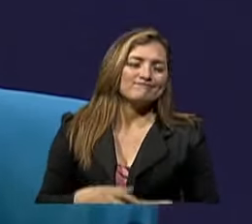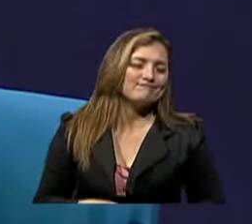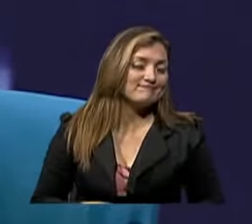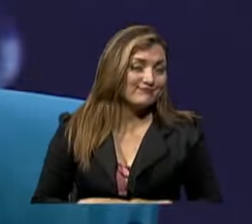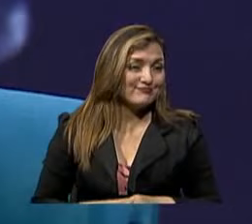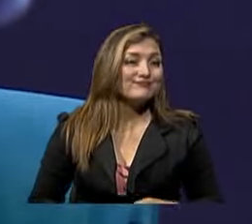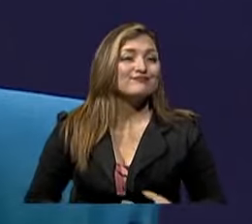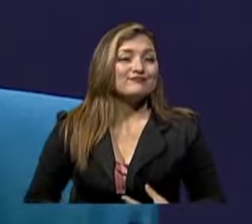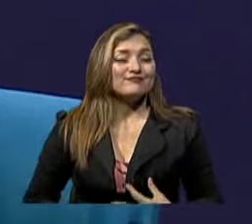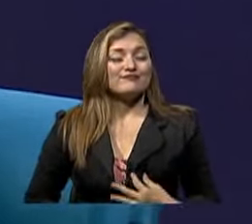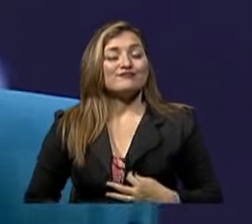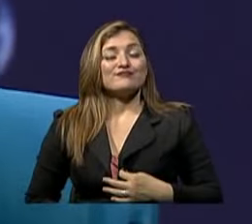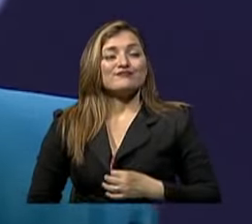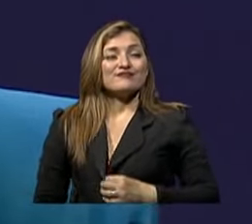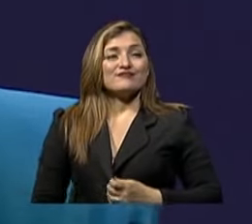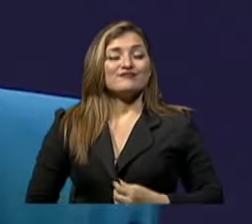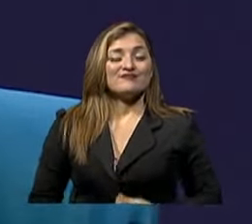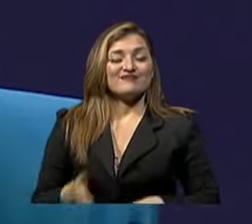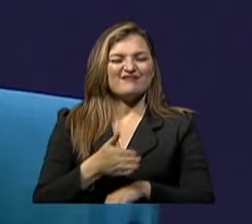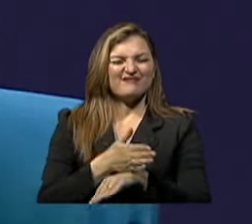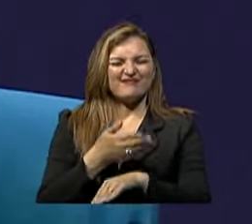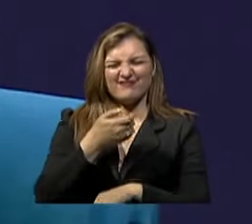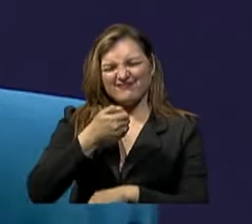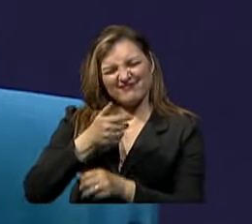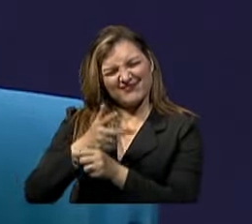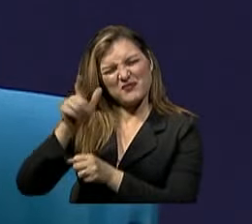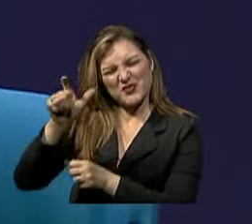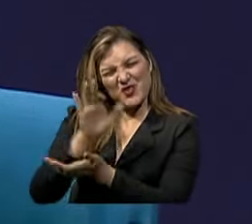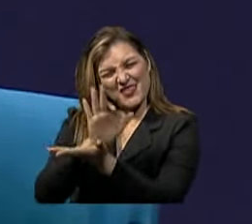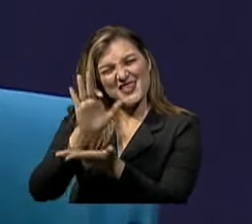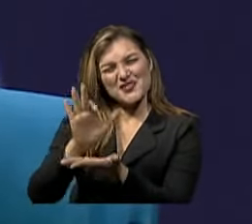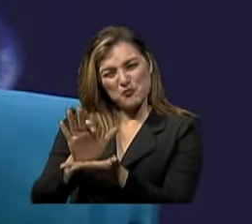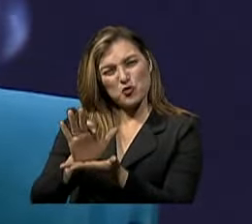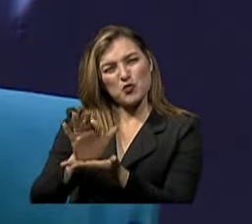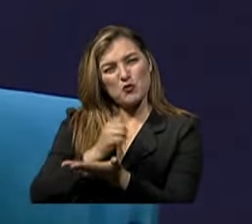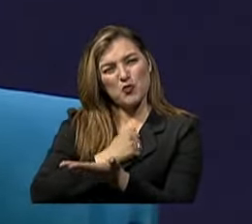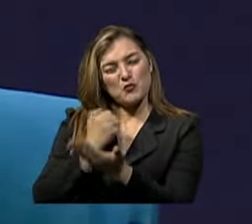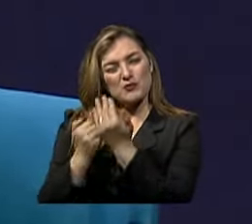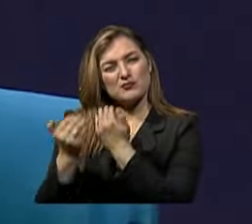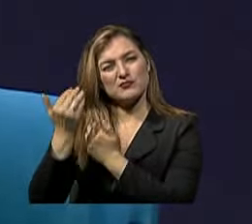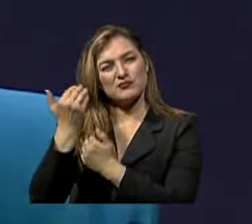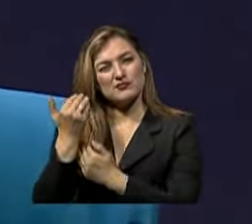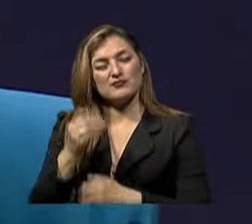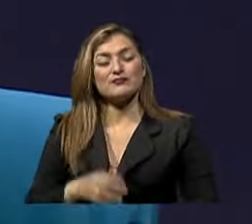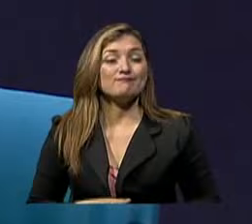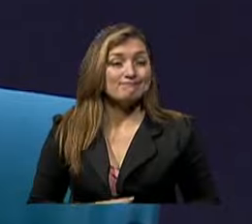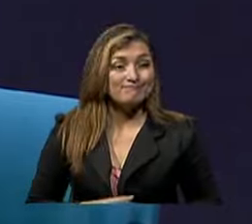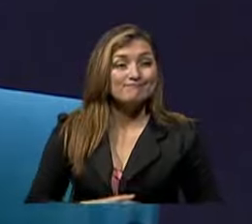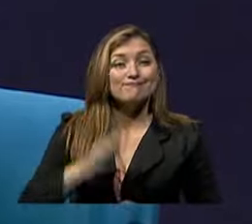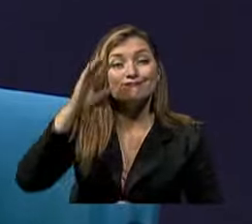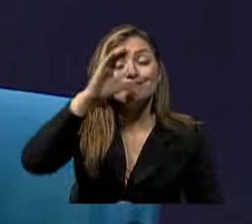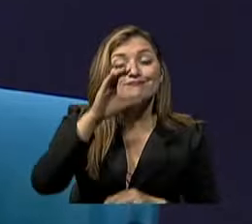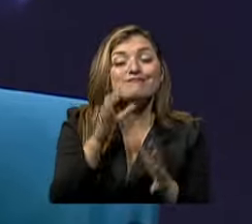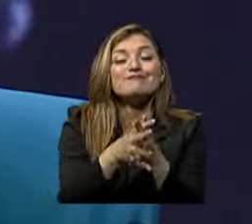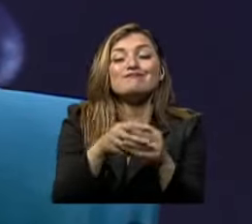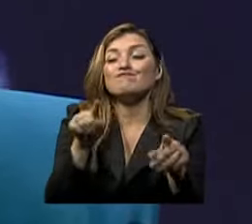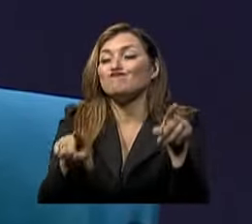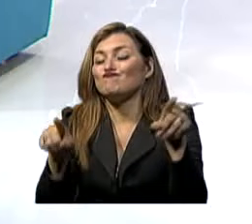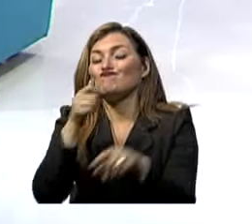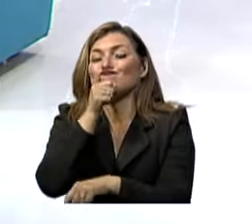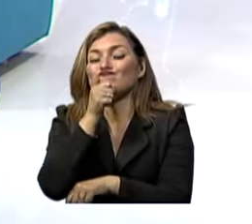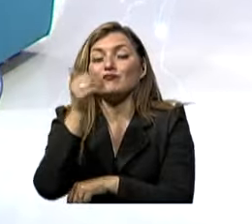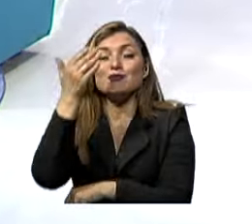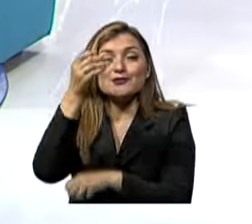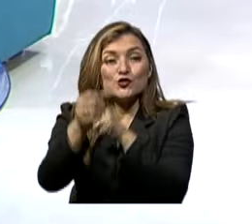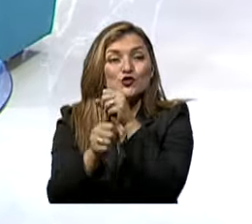el reportaje anterior La persona que daba Su historia Entonces hay que buscar Alternativas Desde hace